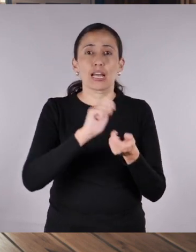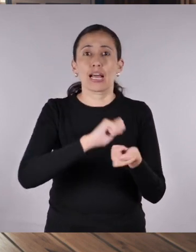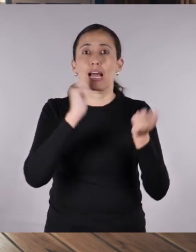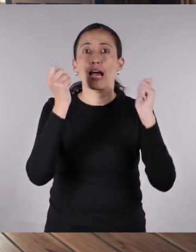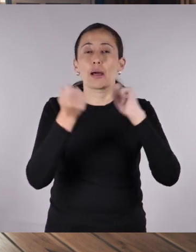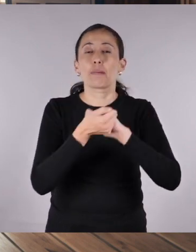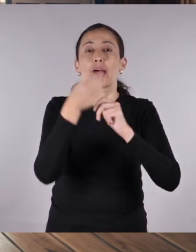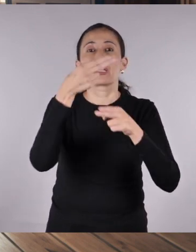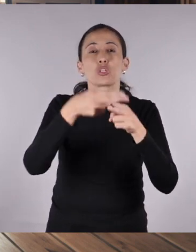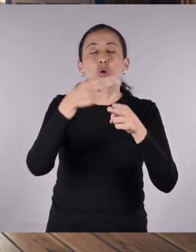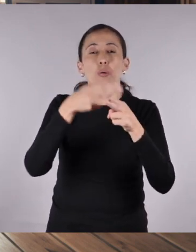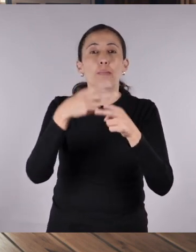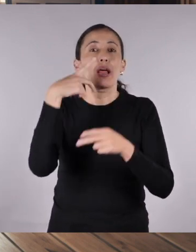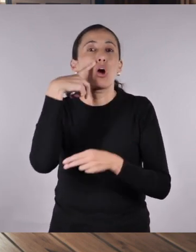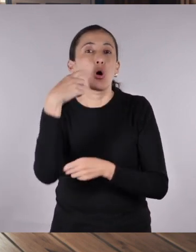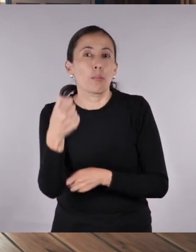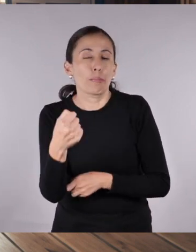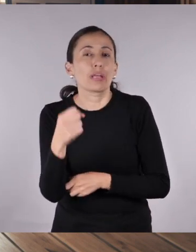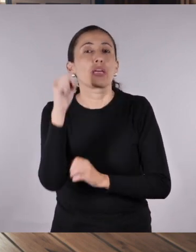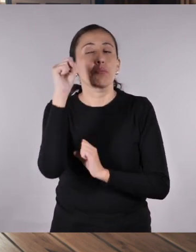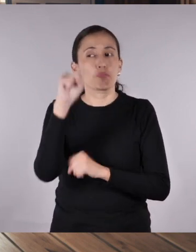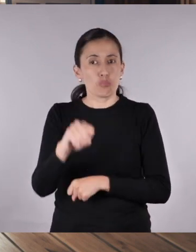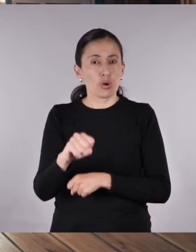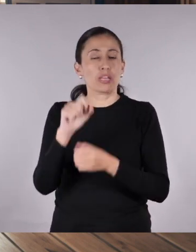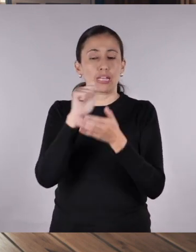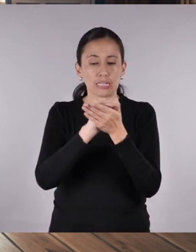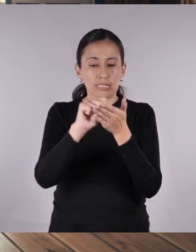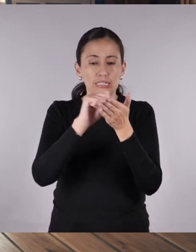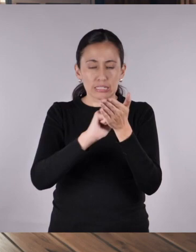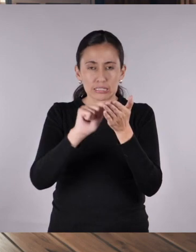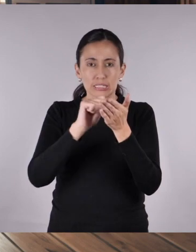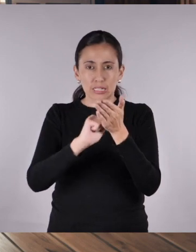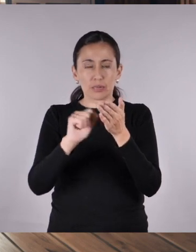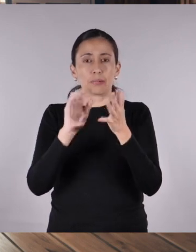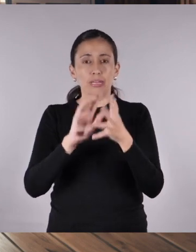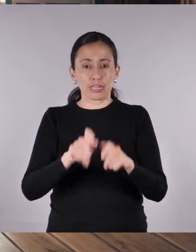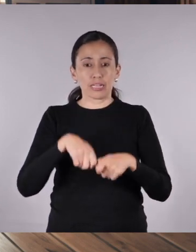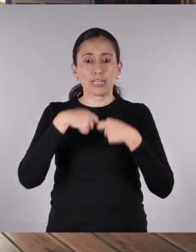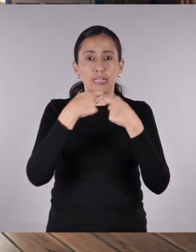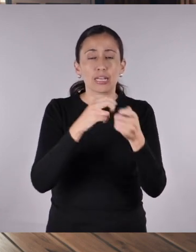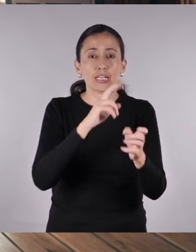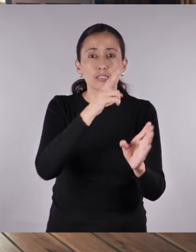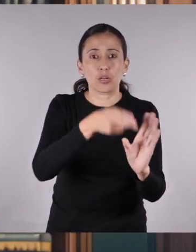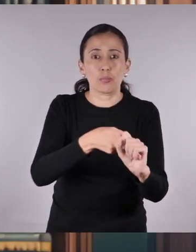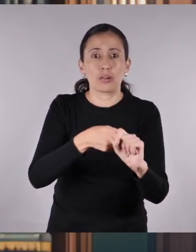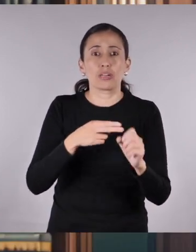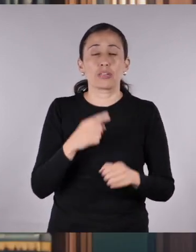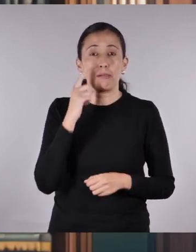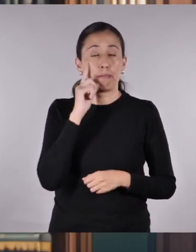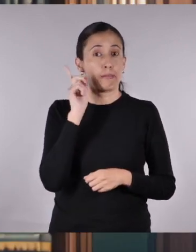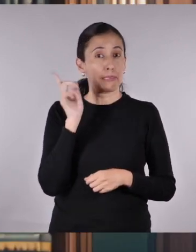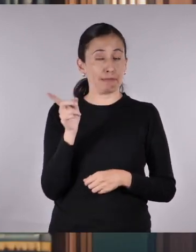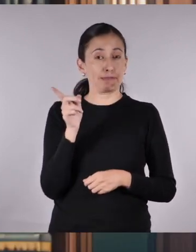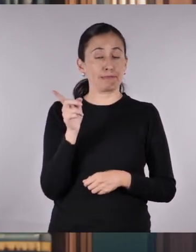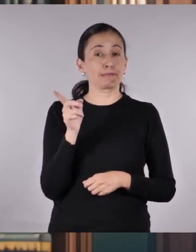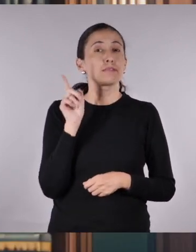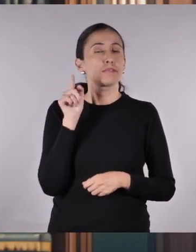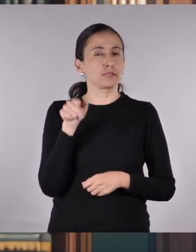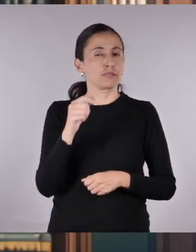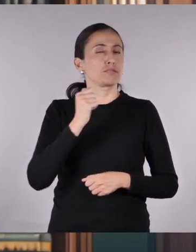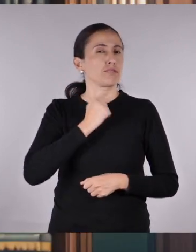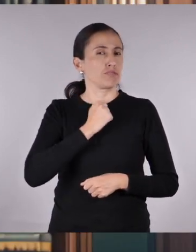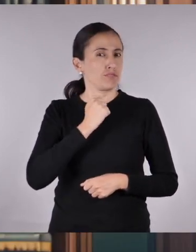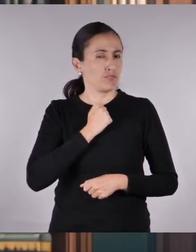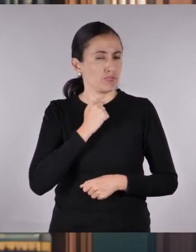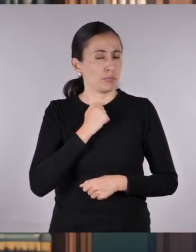usaba un seudónimo masculino para que sus escritos sean tomados en serio. Middlemarch y El Molino